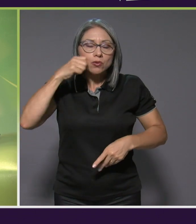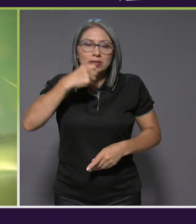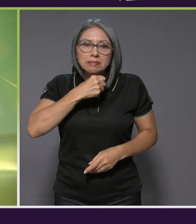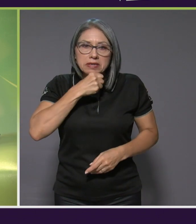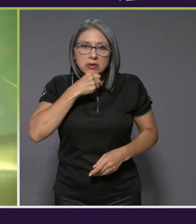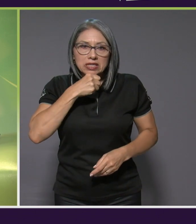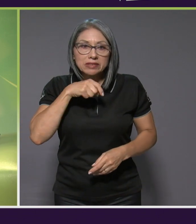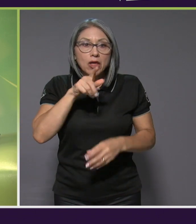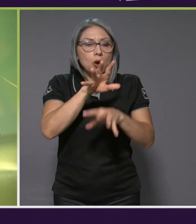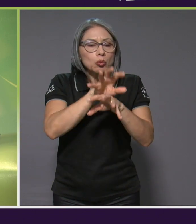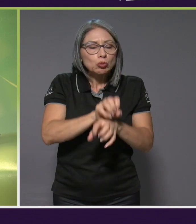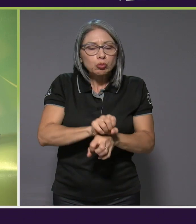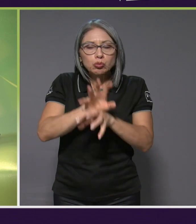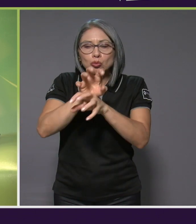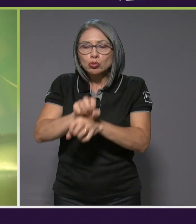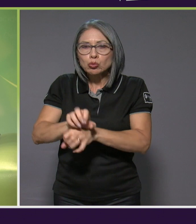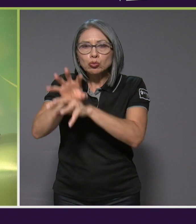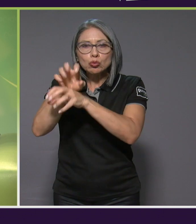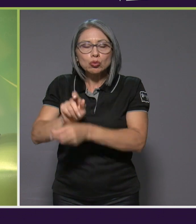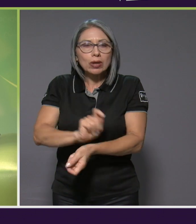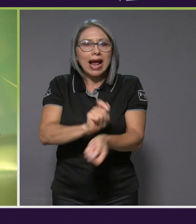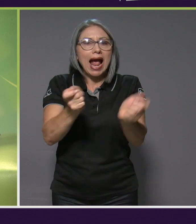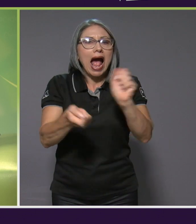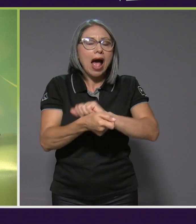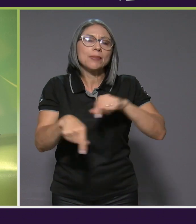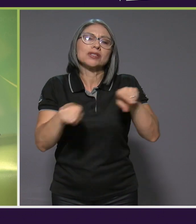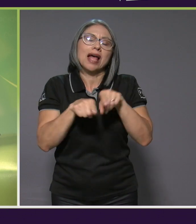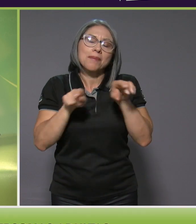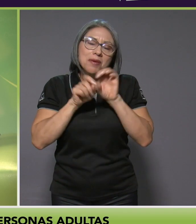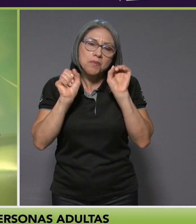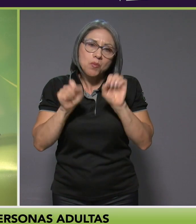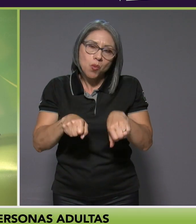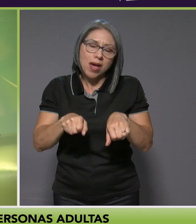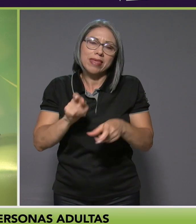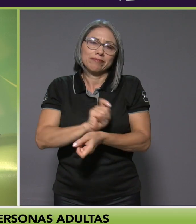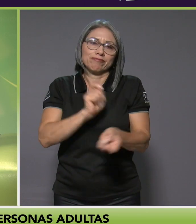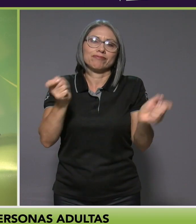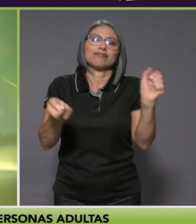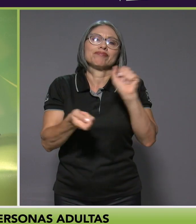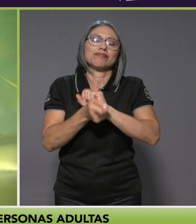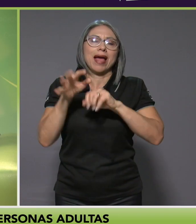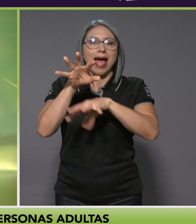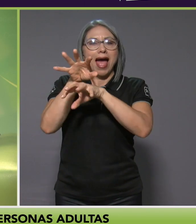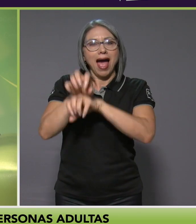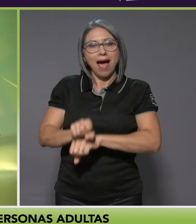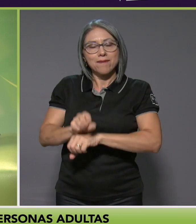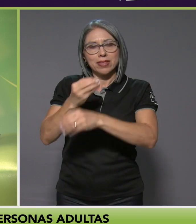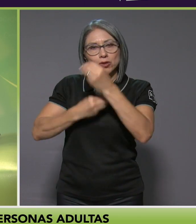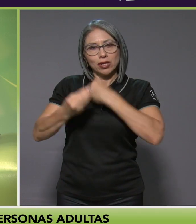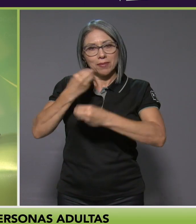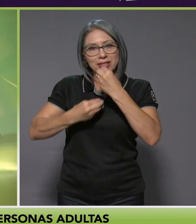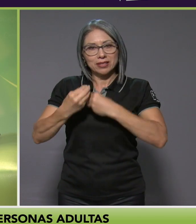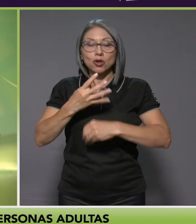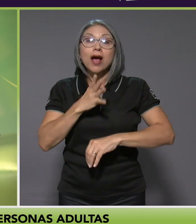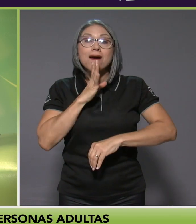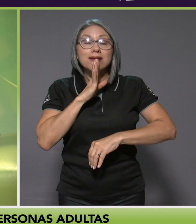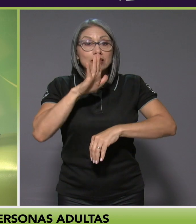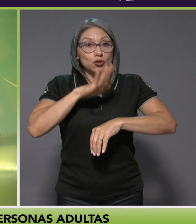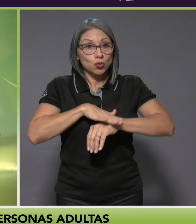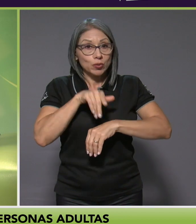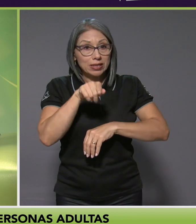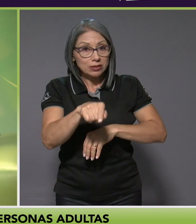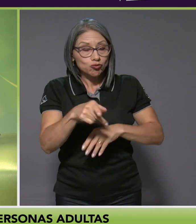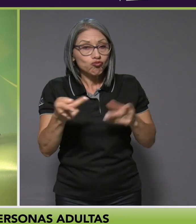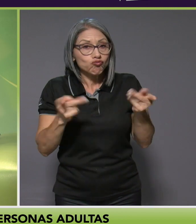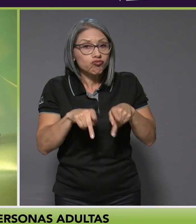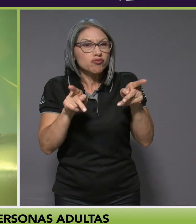en las rutinas también puede afectar los hábitos de alimentación. Y justamente para hablar de estos cambios y las afectaciones que pueden